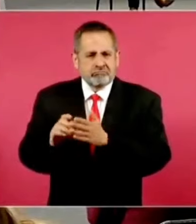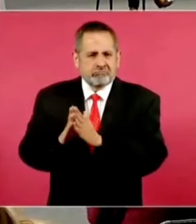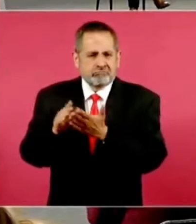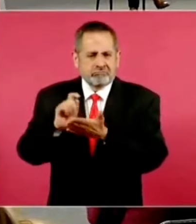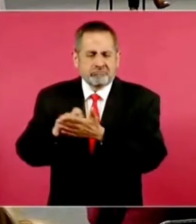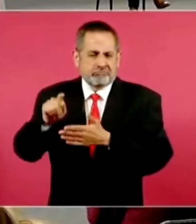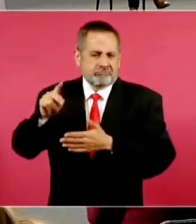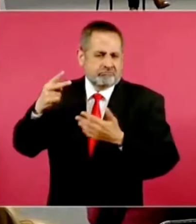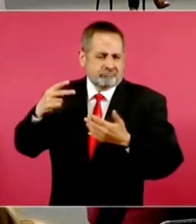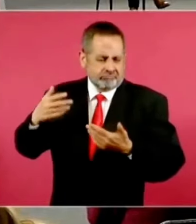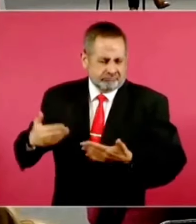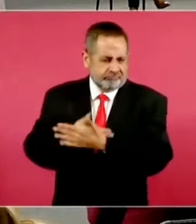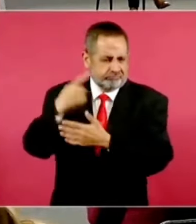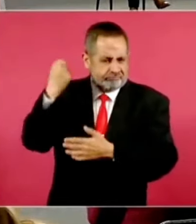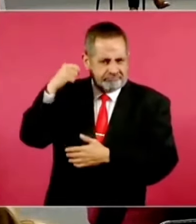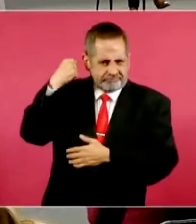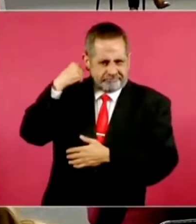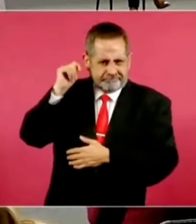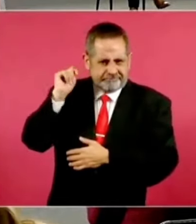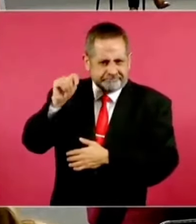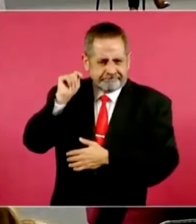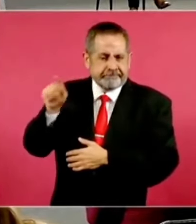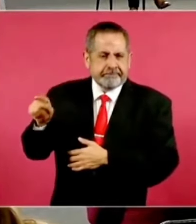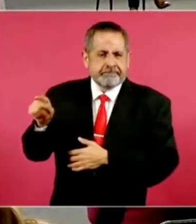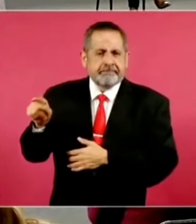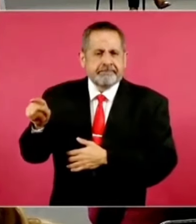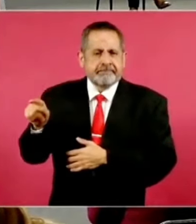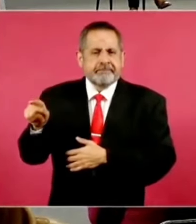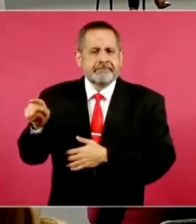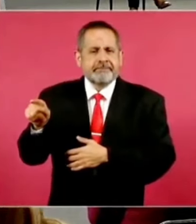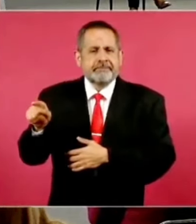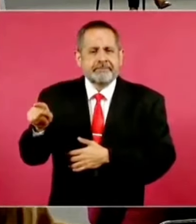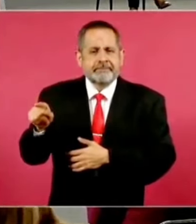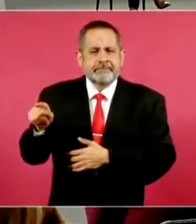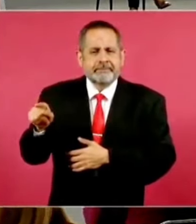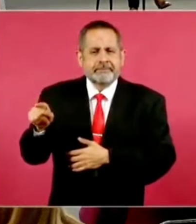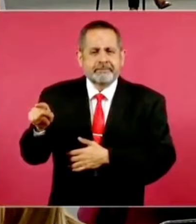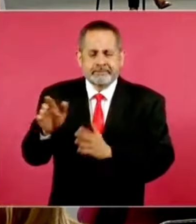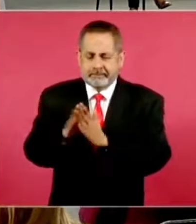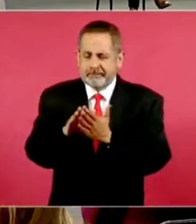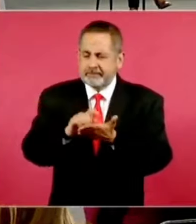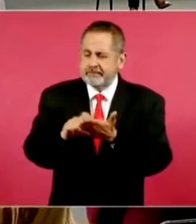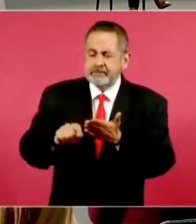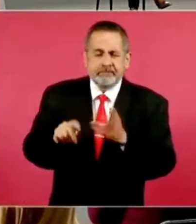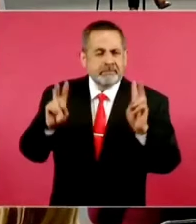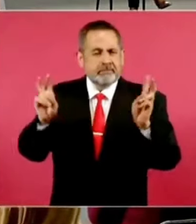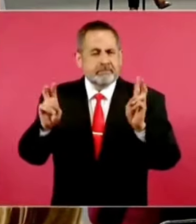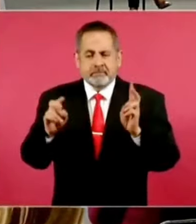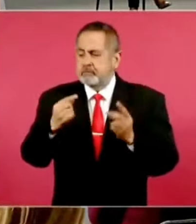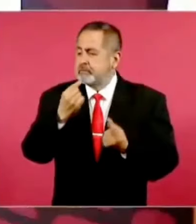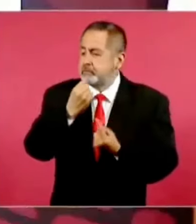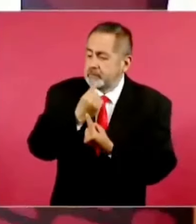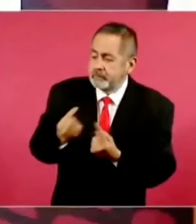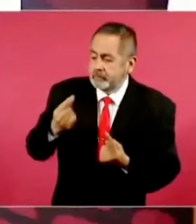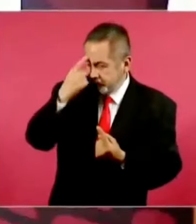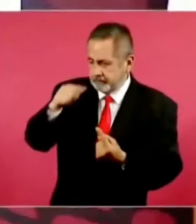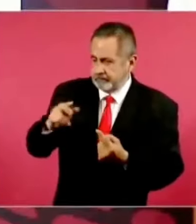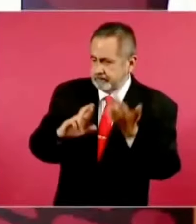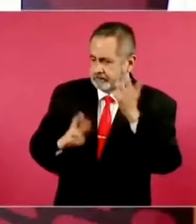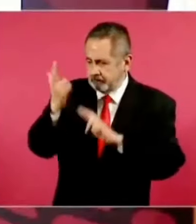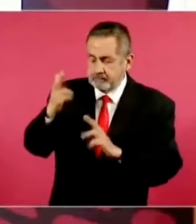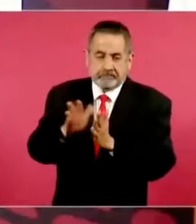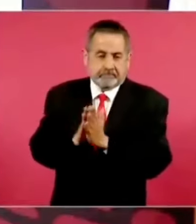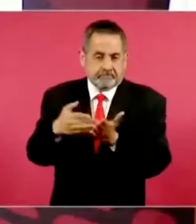tabasqueño, que escribió un niño en la Revolución, que también lo recomiendo el libro, es